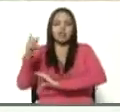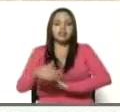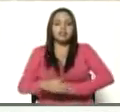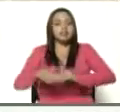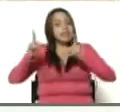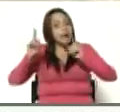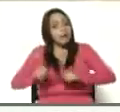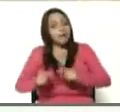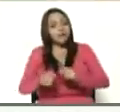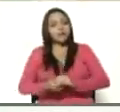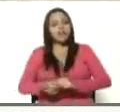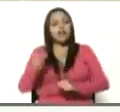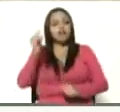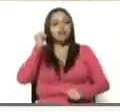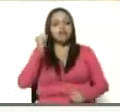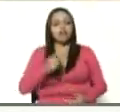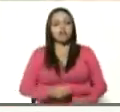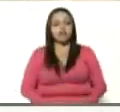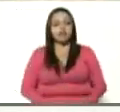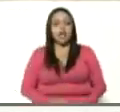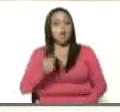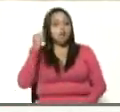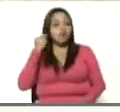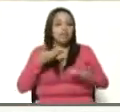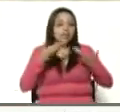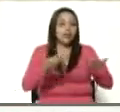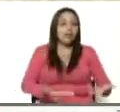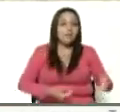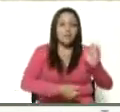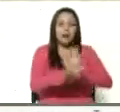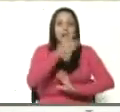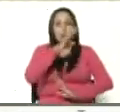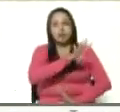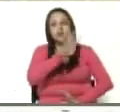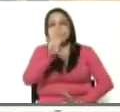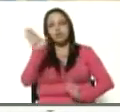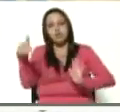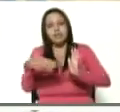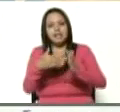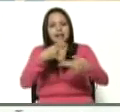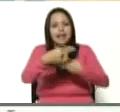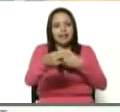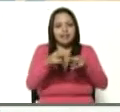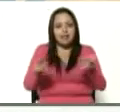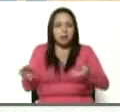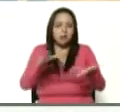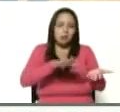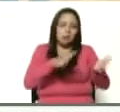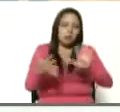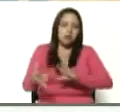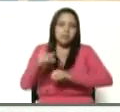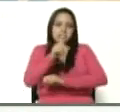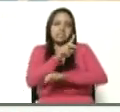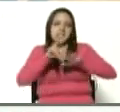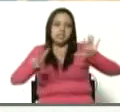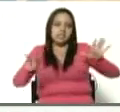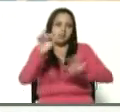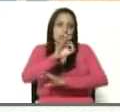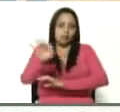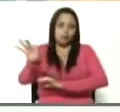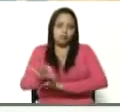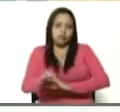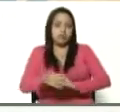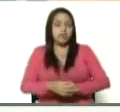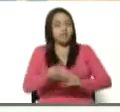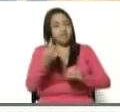también a la mujer, a la mujer se le han entregado más de 44 mil hectáreas, eso está alrededor del 17%. Todavía